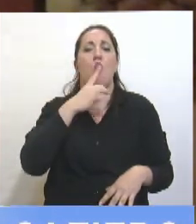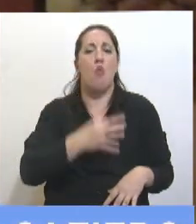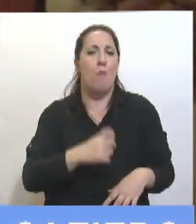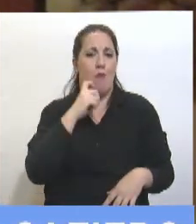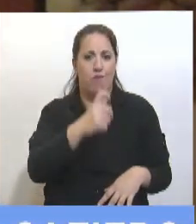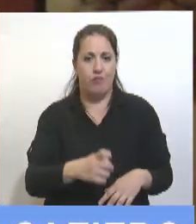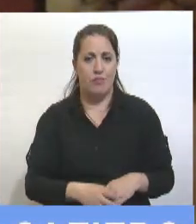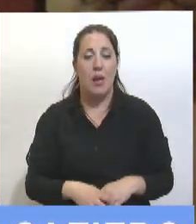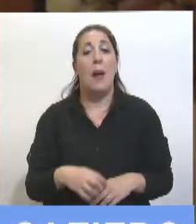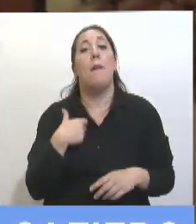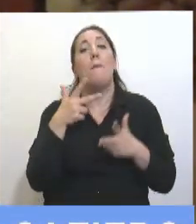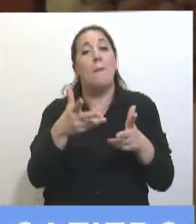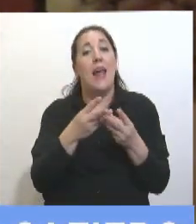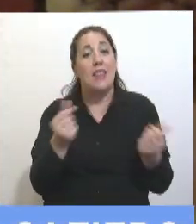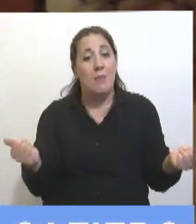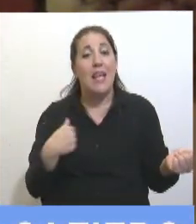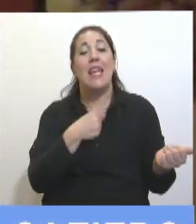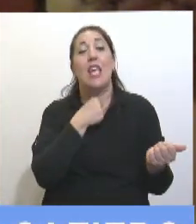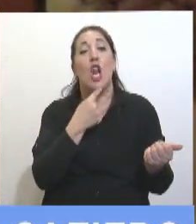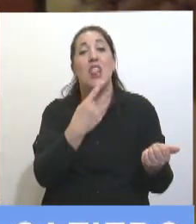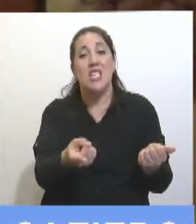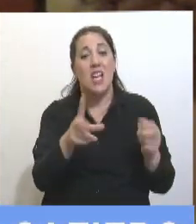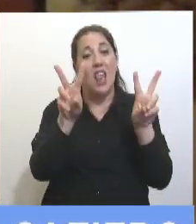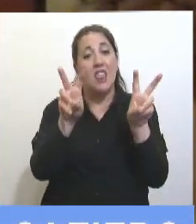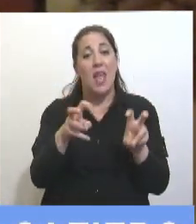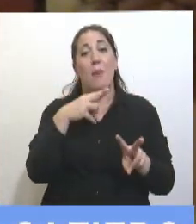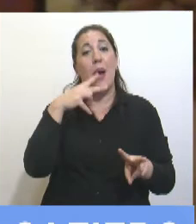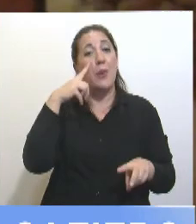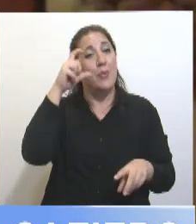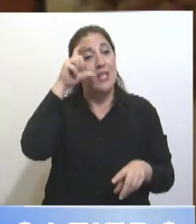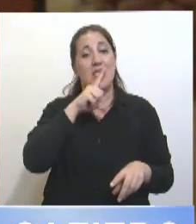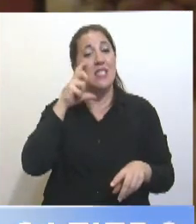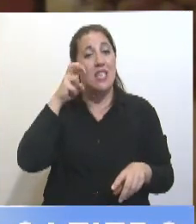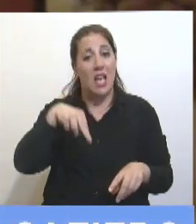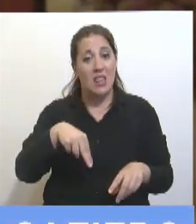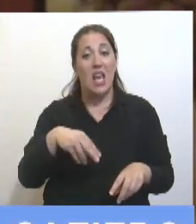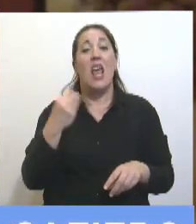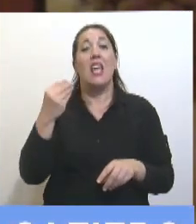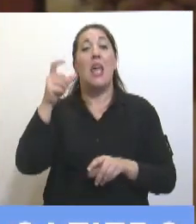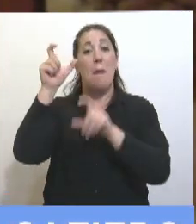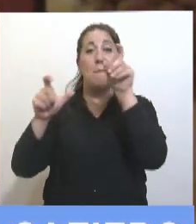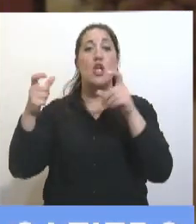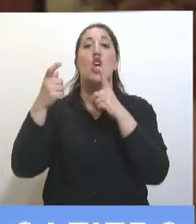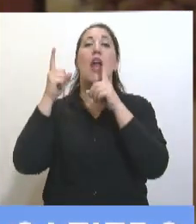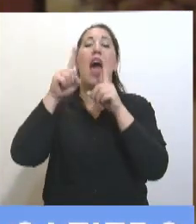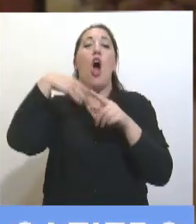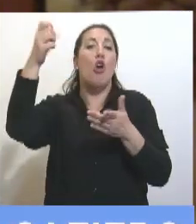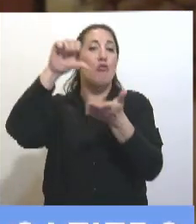quiero decir que con el tema, Vicentín, lo que más me llama la atención es que los acreedores extranjeros